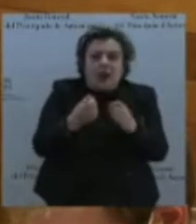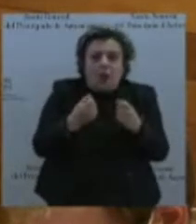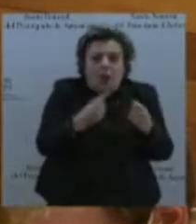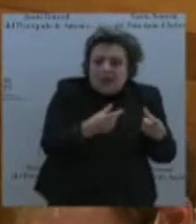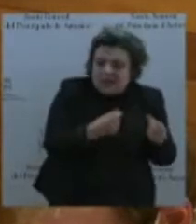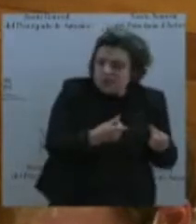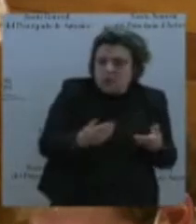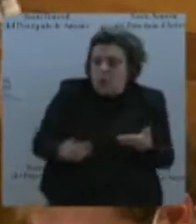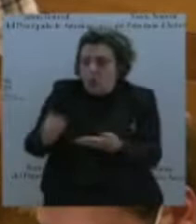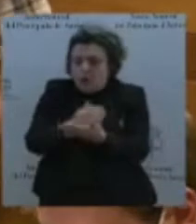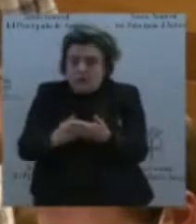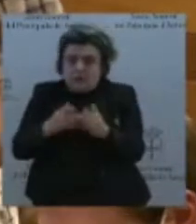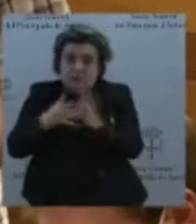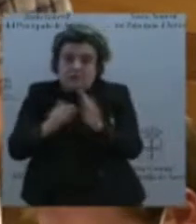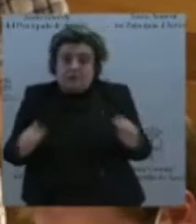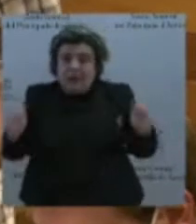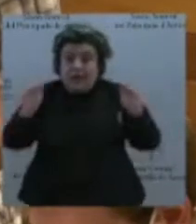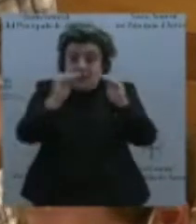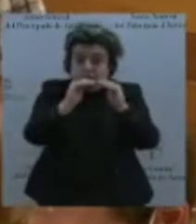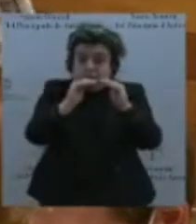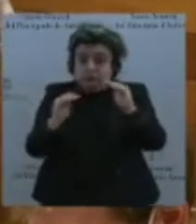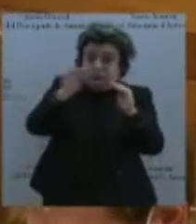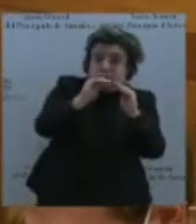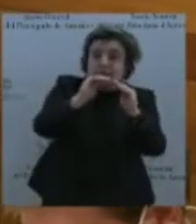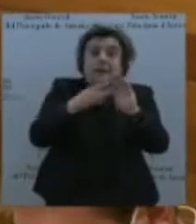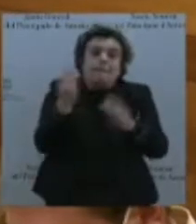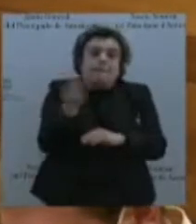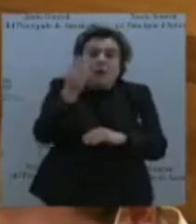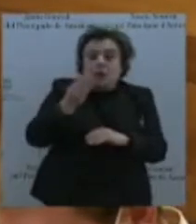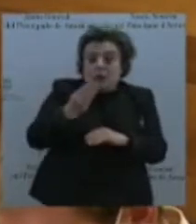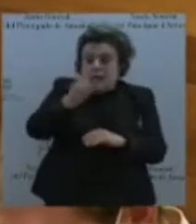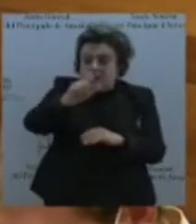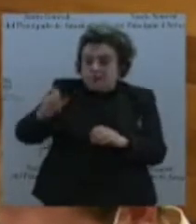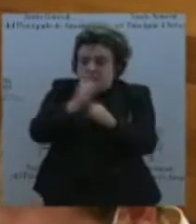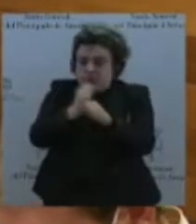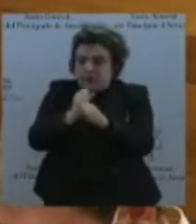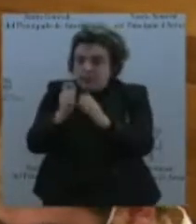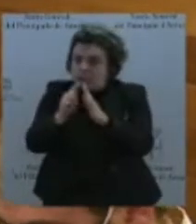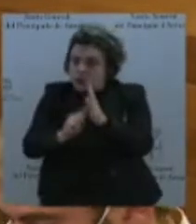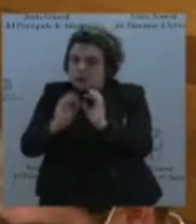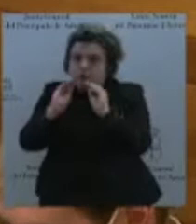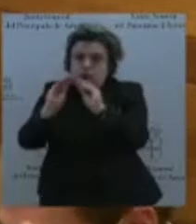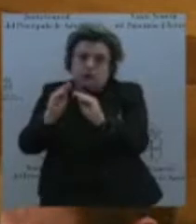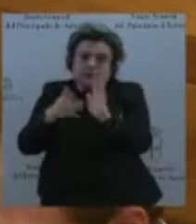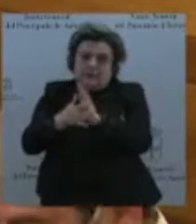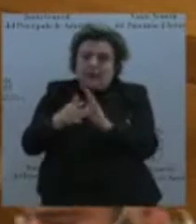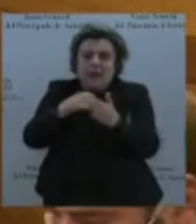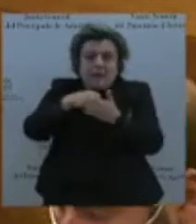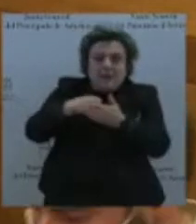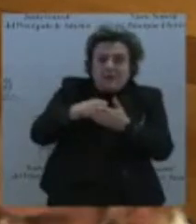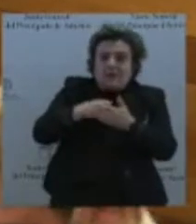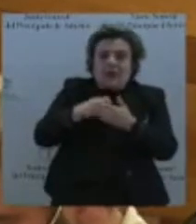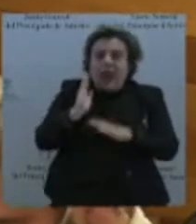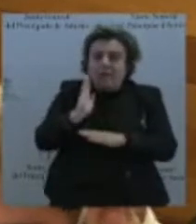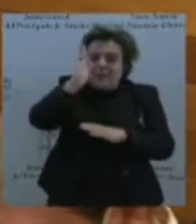las condiciones del personal, abundaría en un alivio de la precariedad crónica que amenaza el sistema sanitario asturiano y, por tanto, redundaría en la calidad